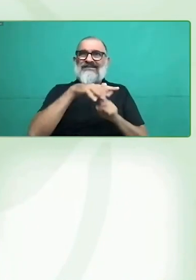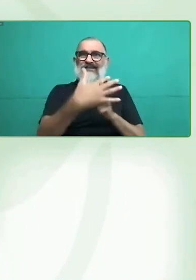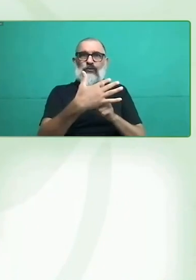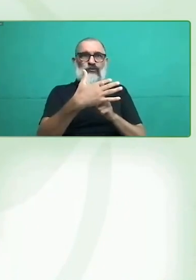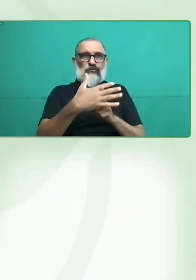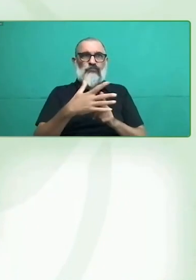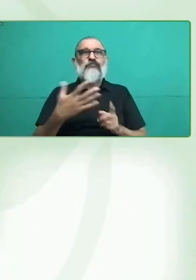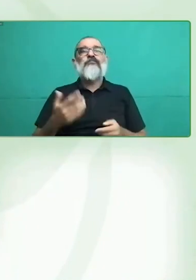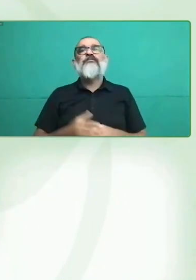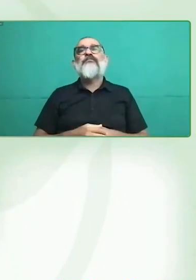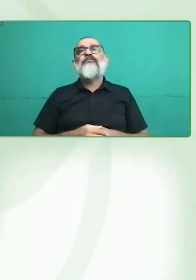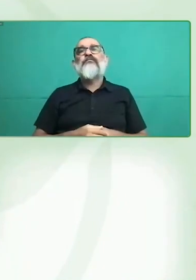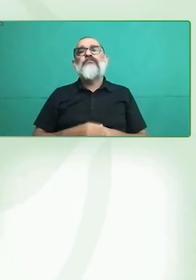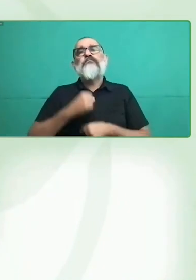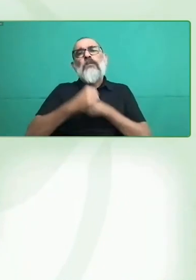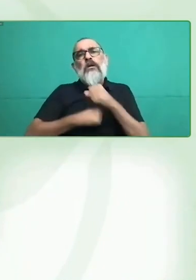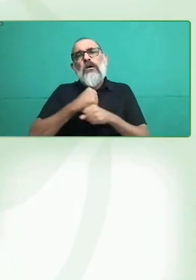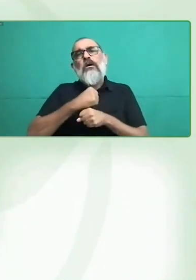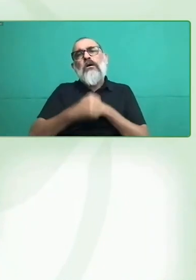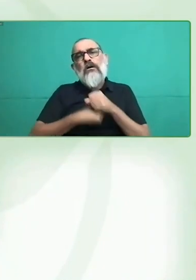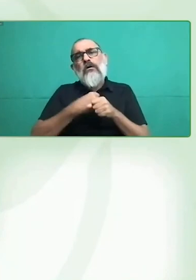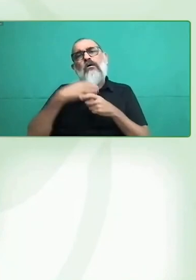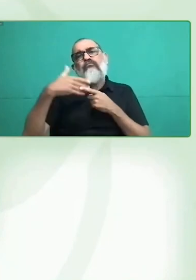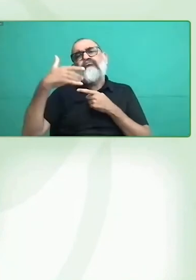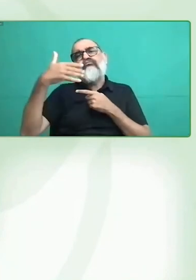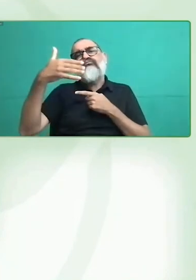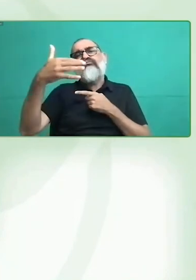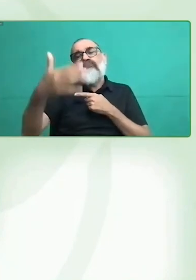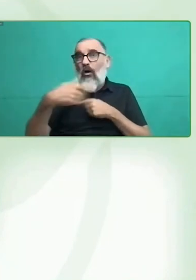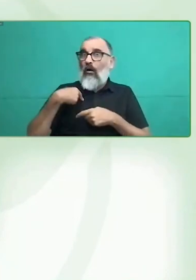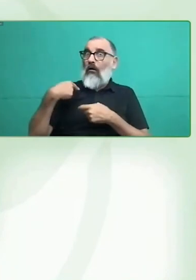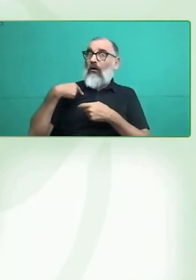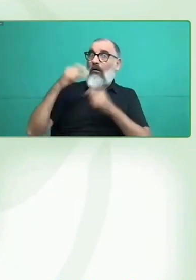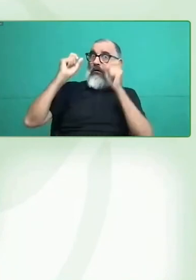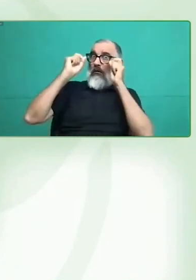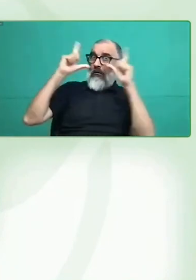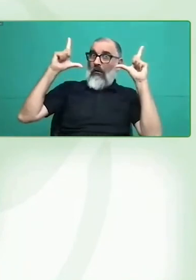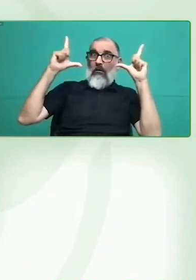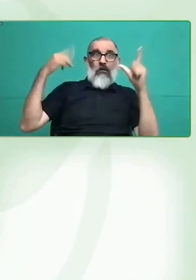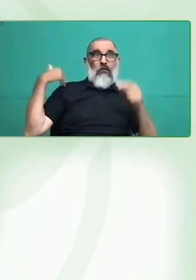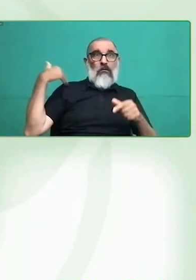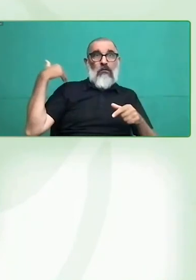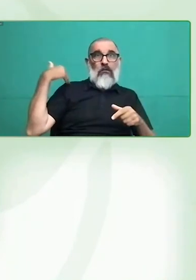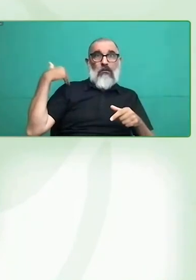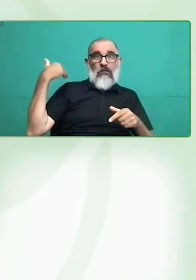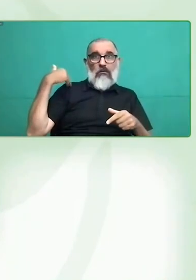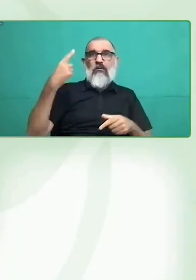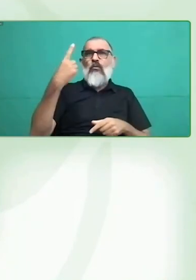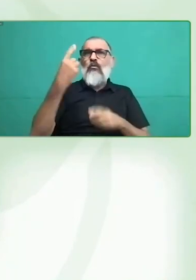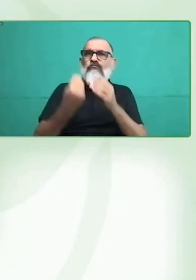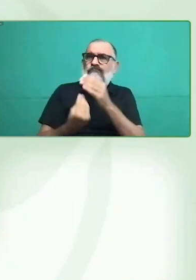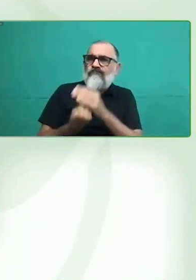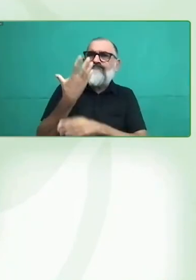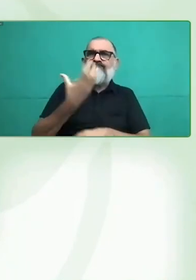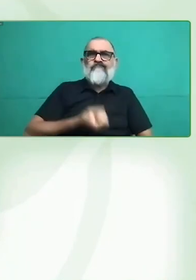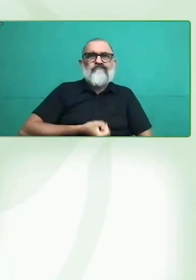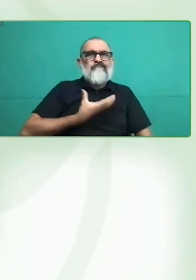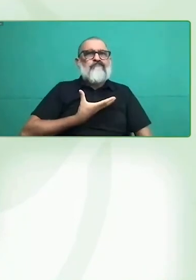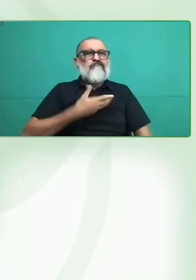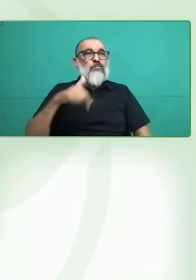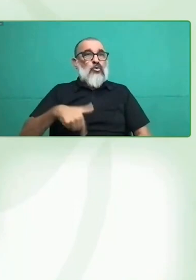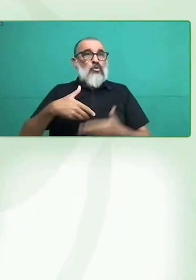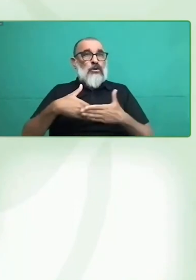Zero Project, que el CERVEL había implementado una iniciativa para poder facilitar el